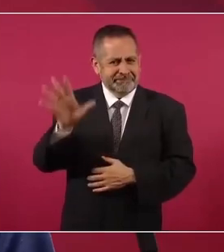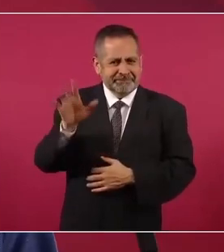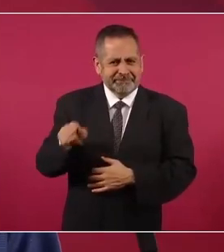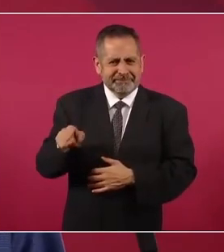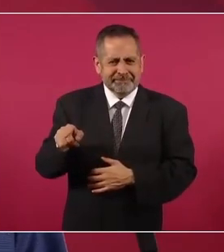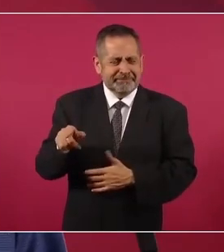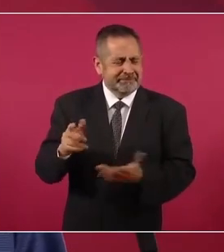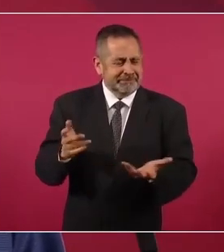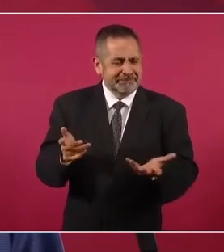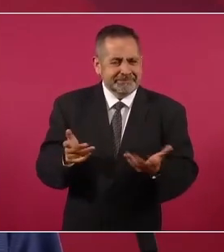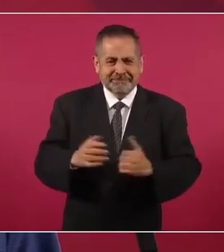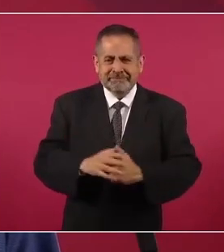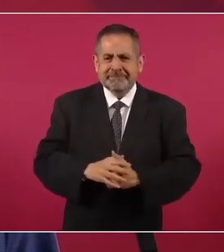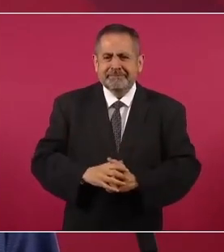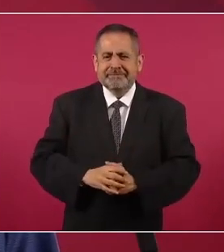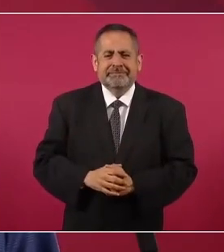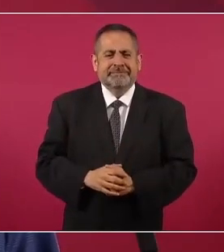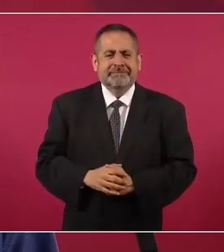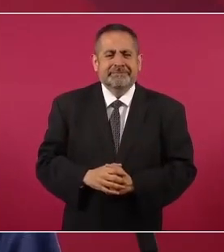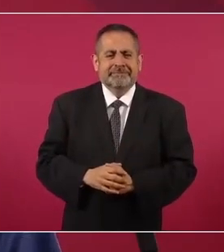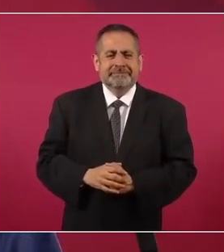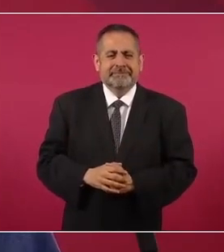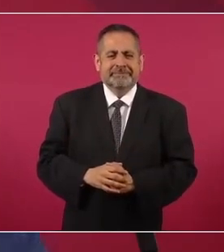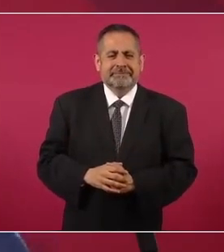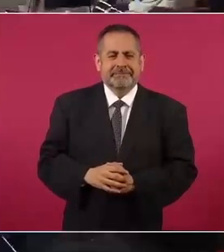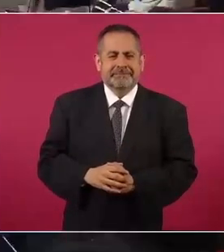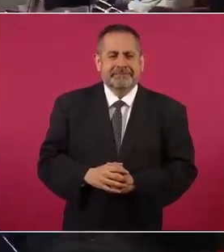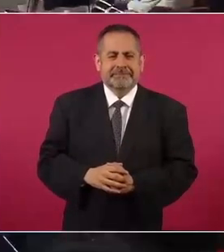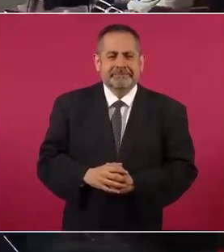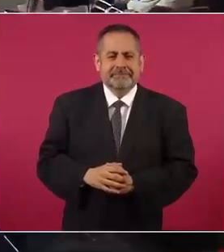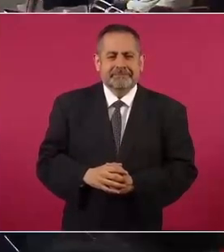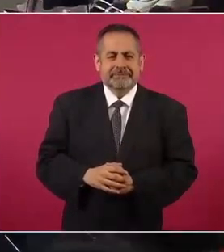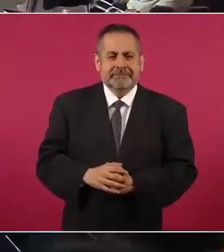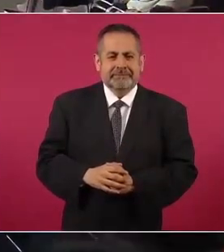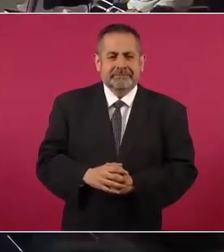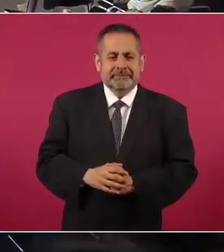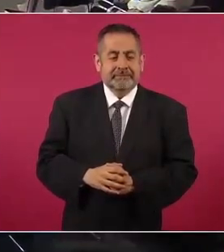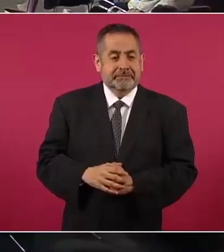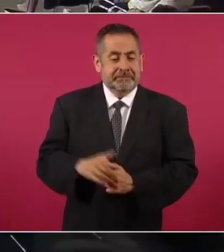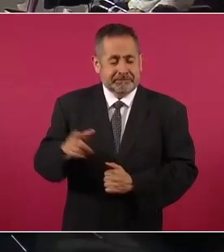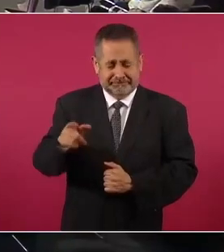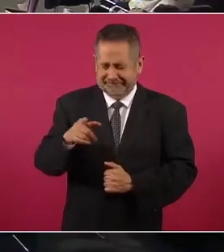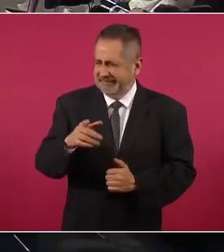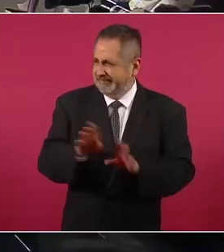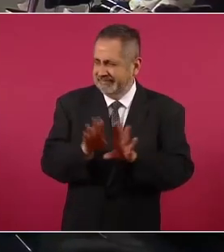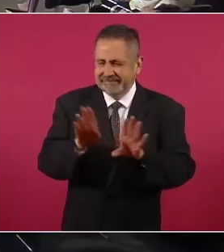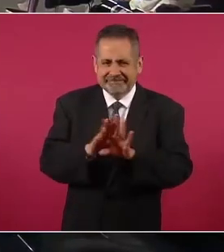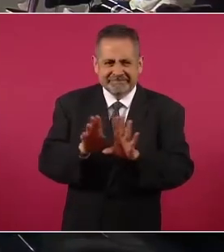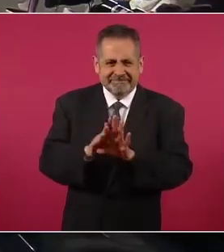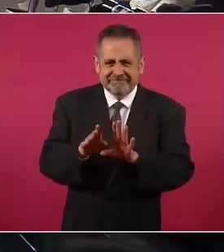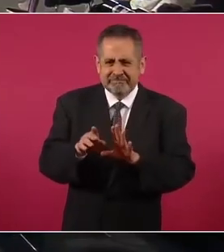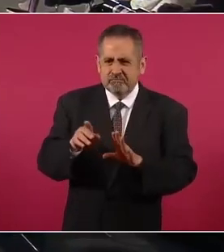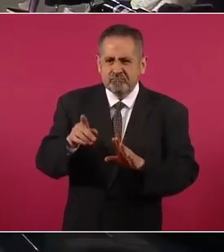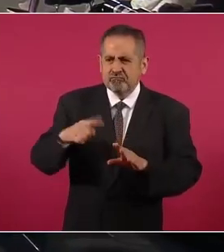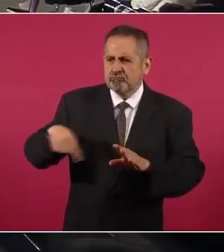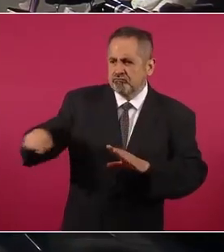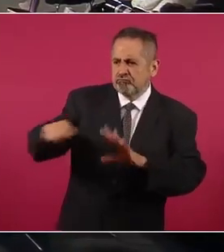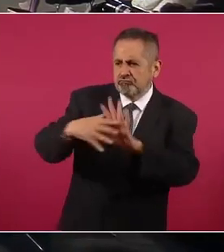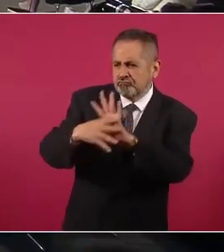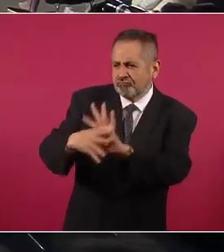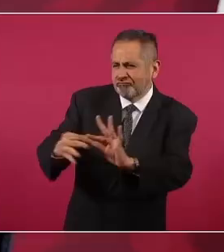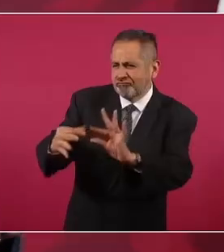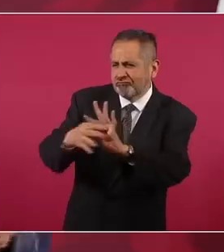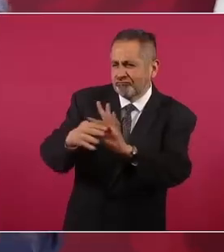un mago de la política,